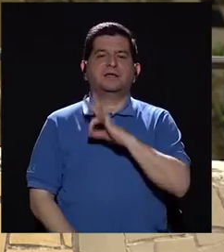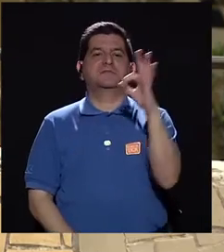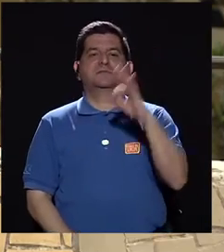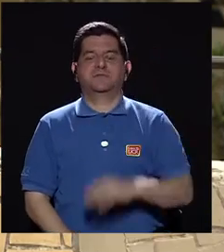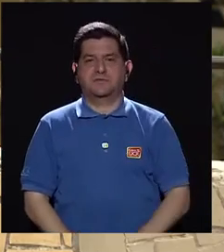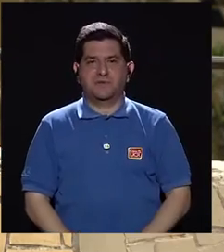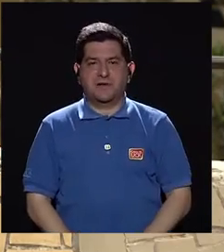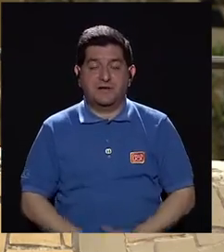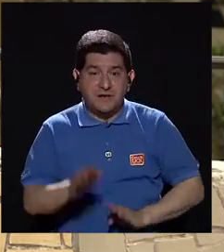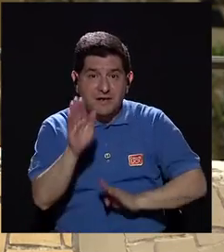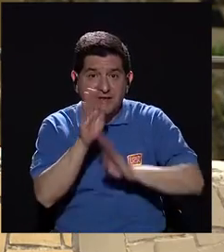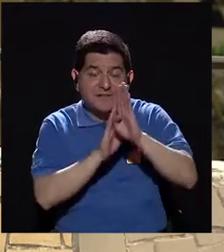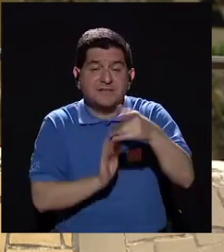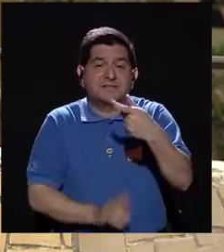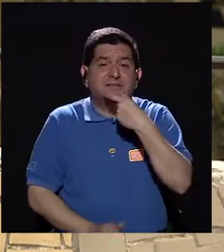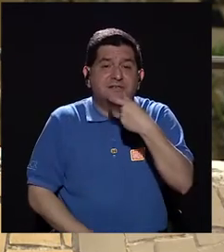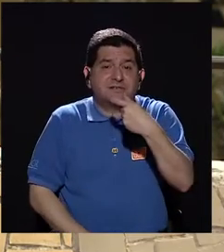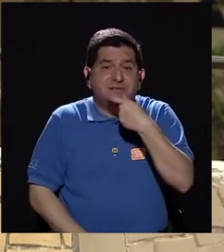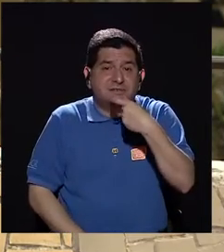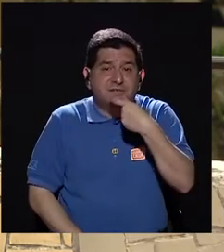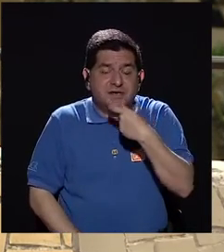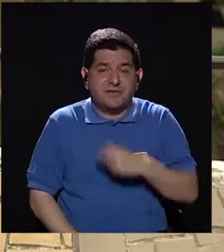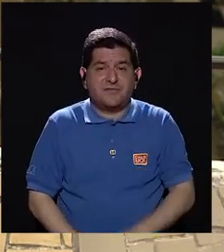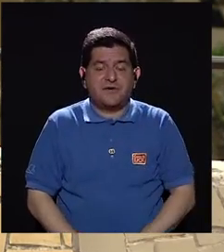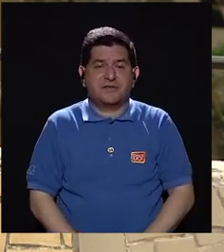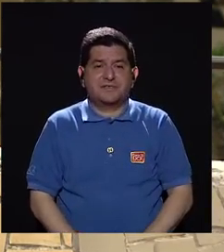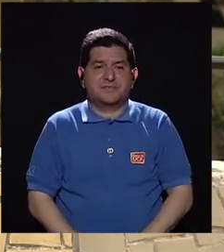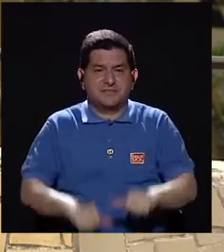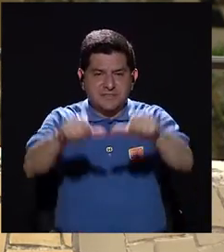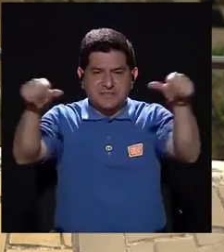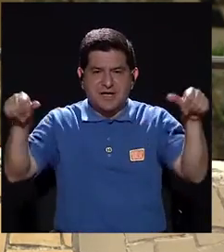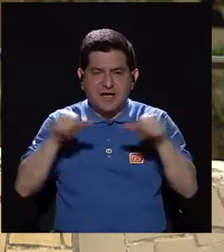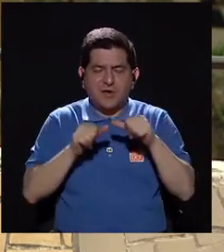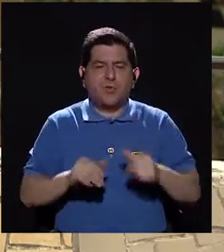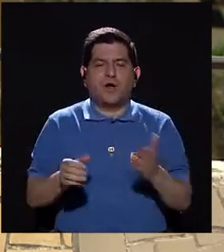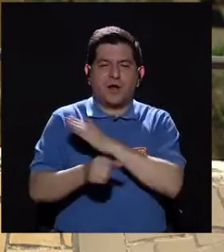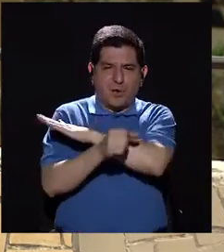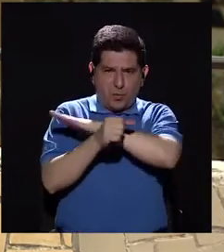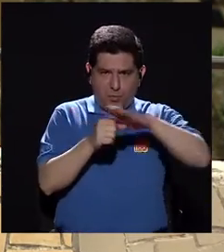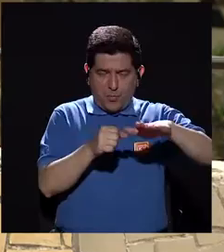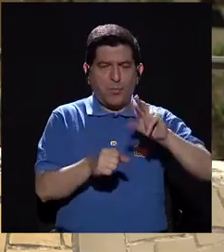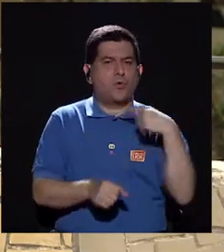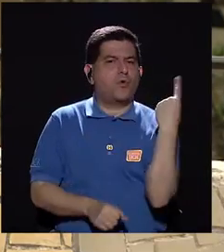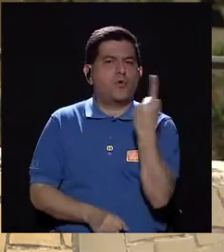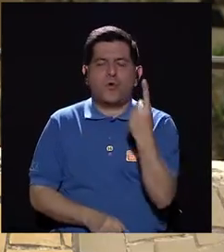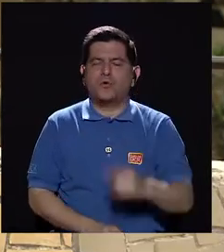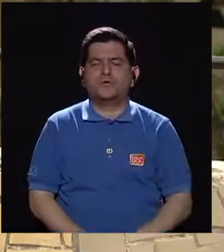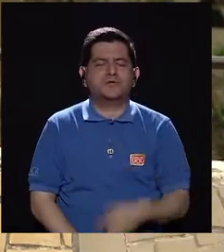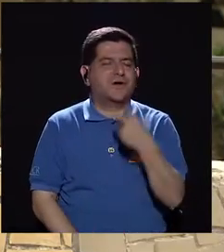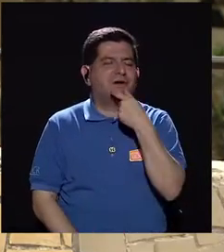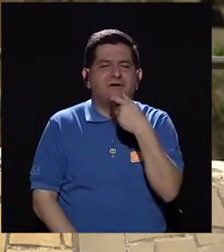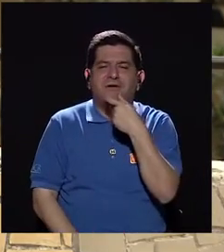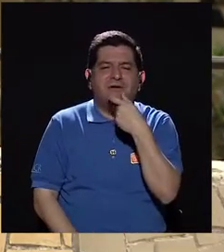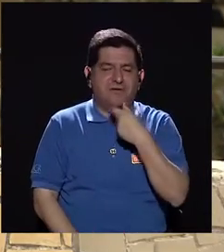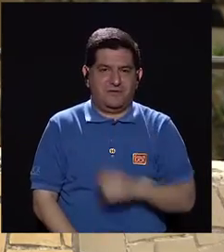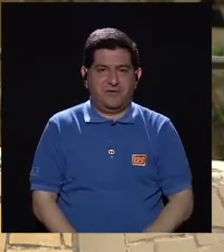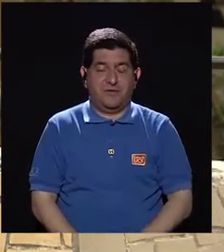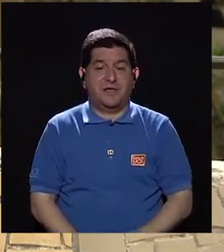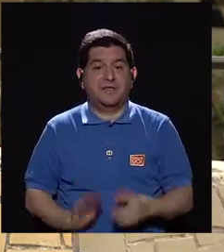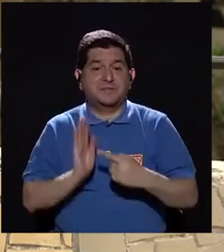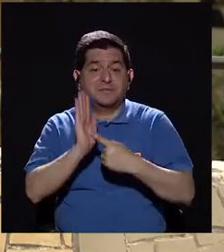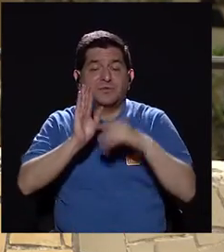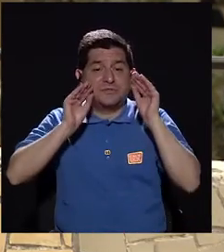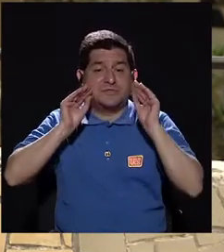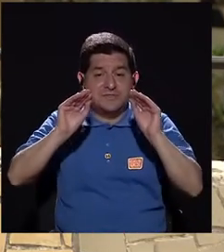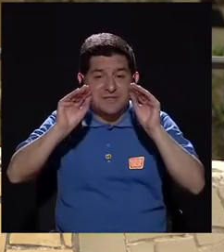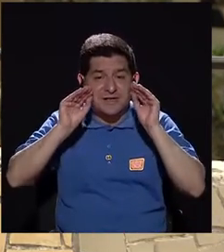y espiritual. sea, desarrollar la risa dentro de un aspecto más integral. solo hacerle reír a las personas, sino